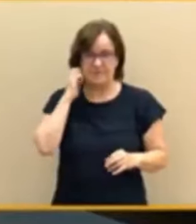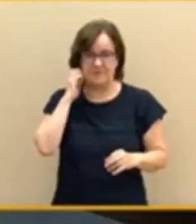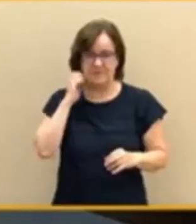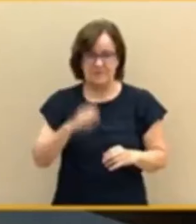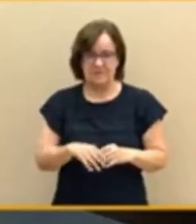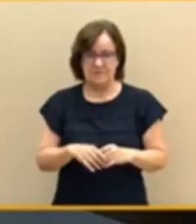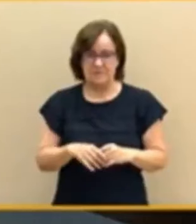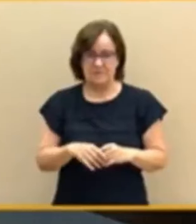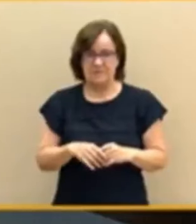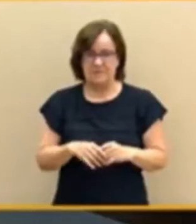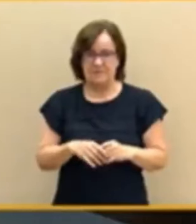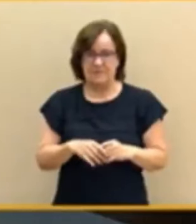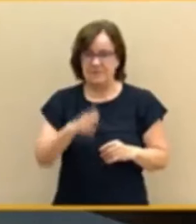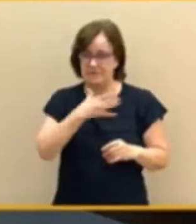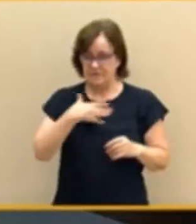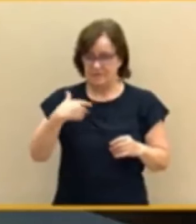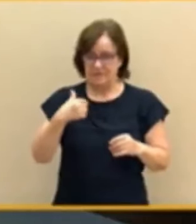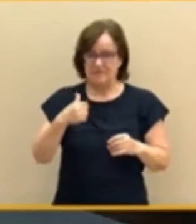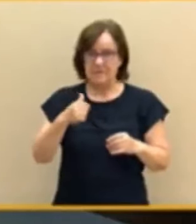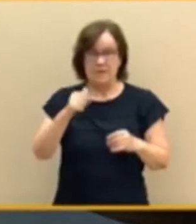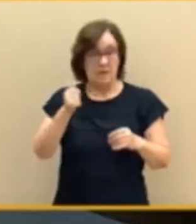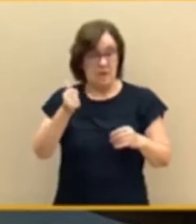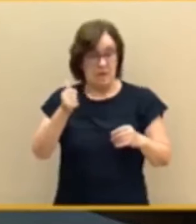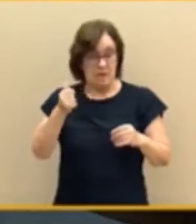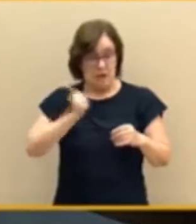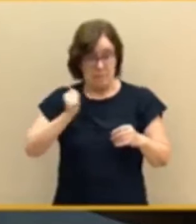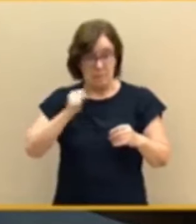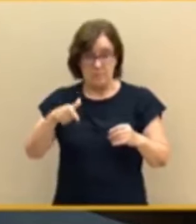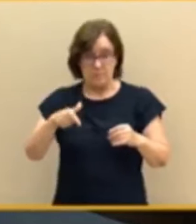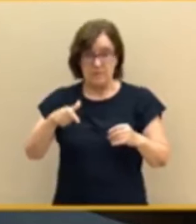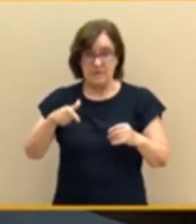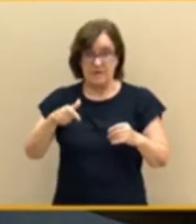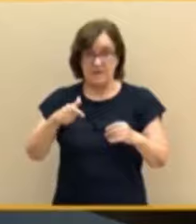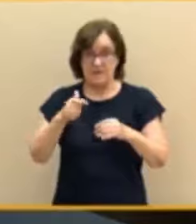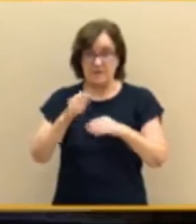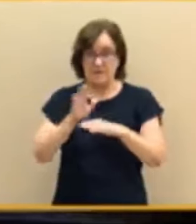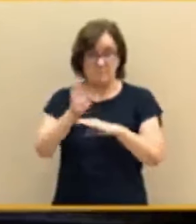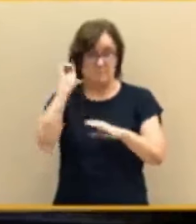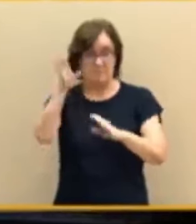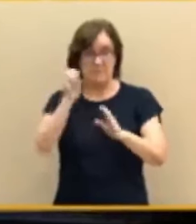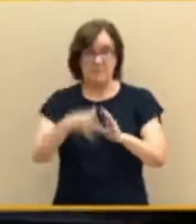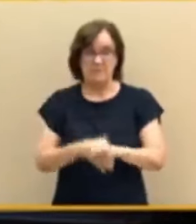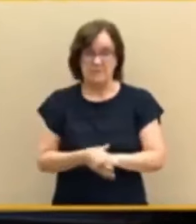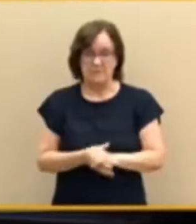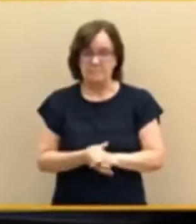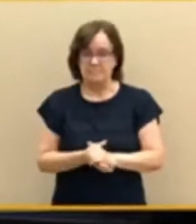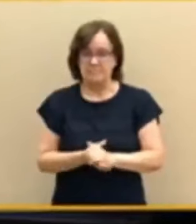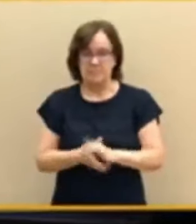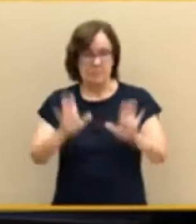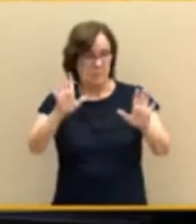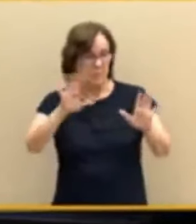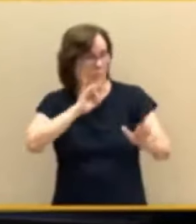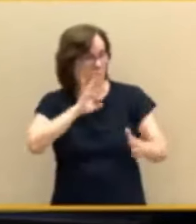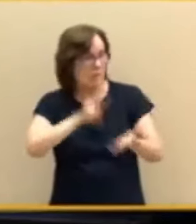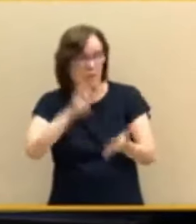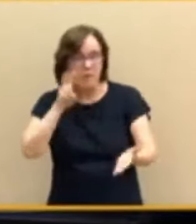para... Bueno, ¿nos alegran ustedes de que logremos esos éxitos? Bueno,